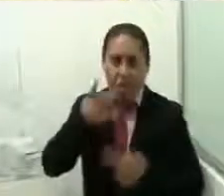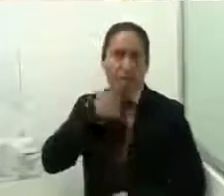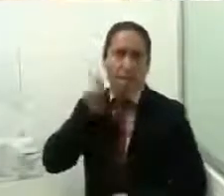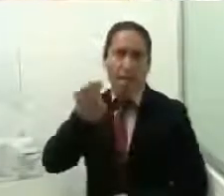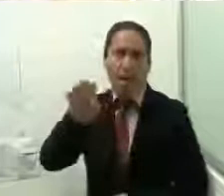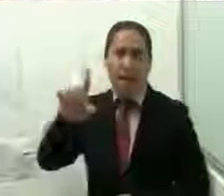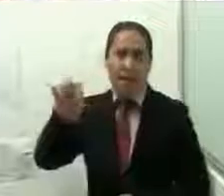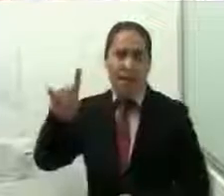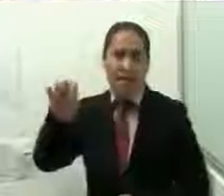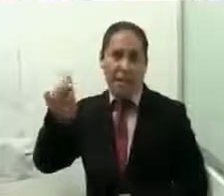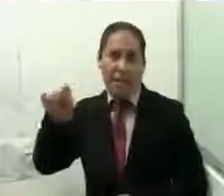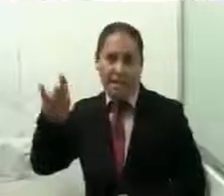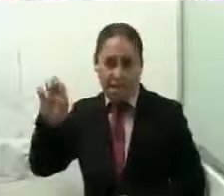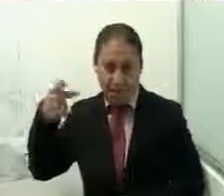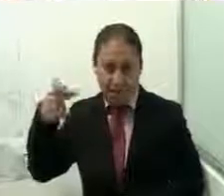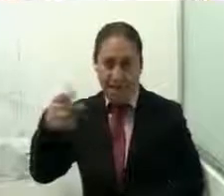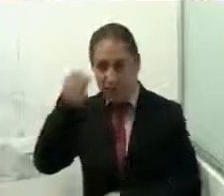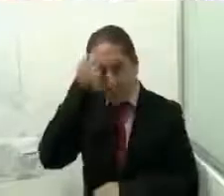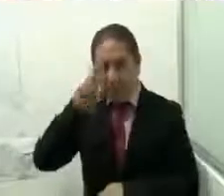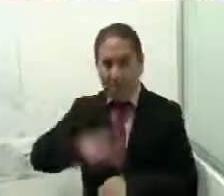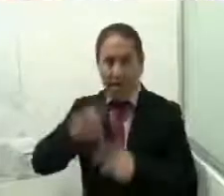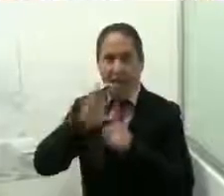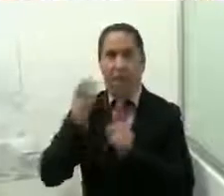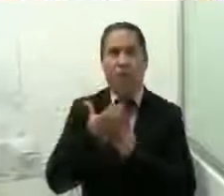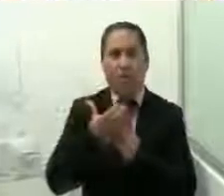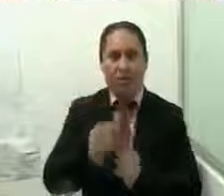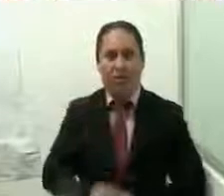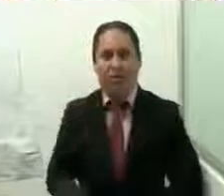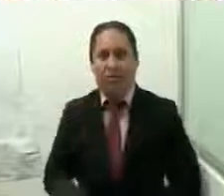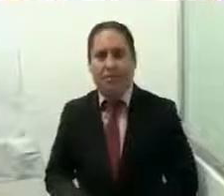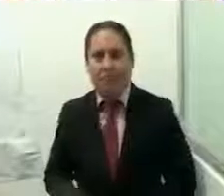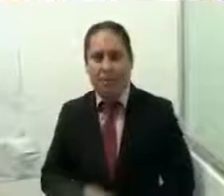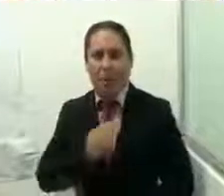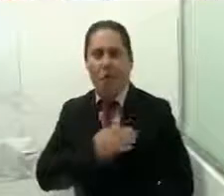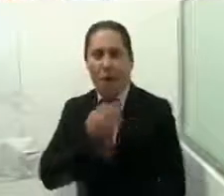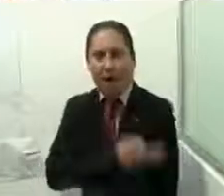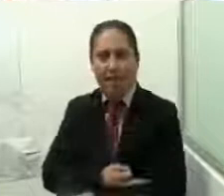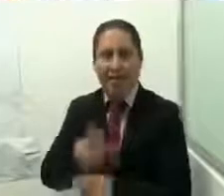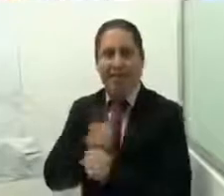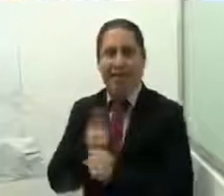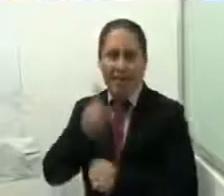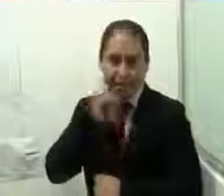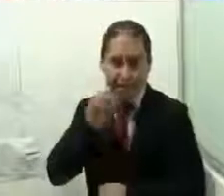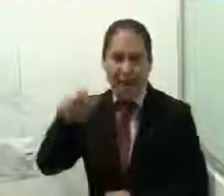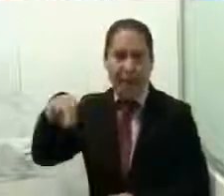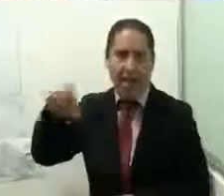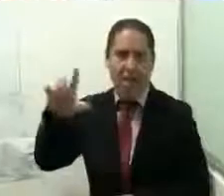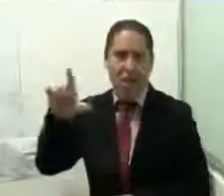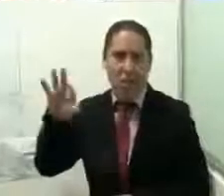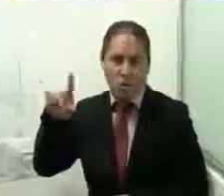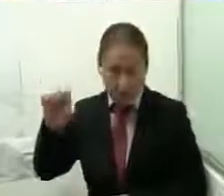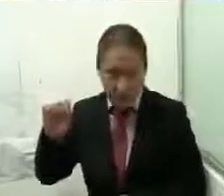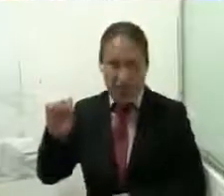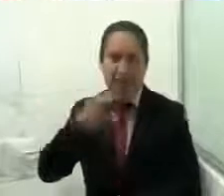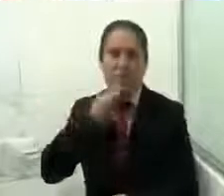Escobedo Morales, secretaria de esta comisión. Buenas tardes. Bienvenida, licenciada Ana Luisa Rodríguez Gómez, encargada de